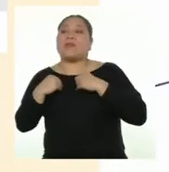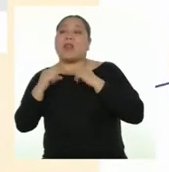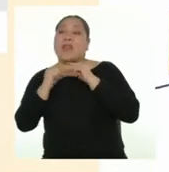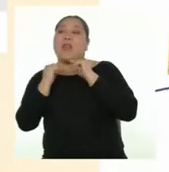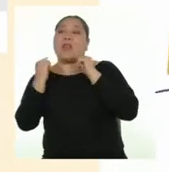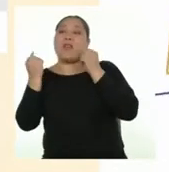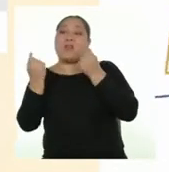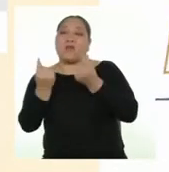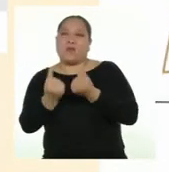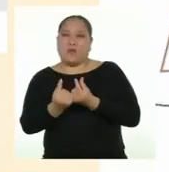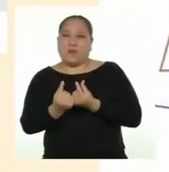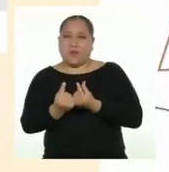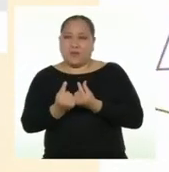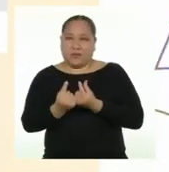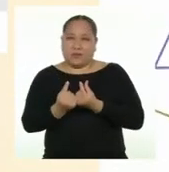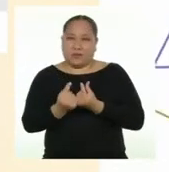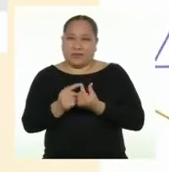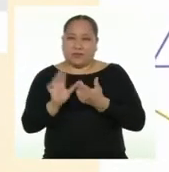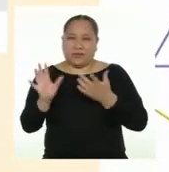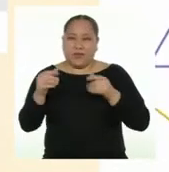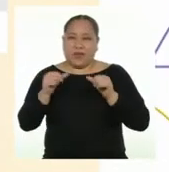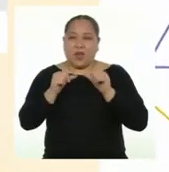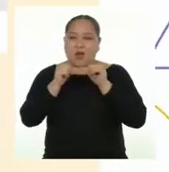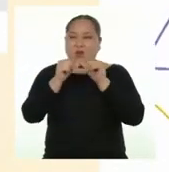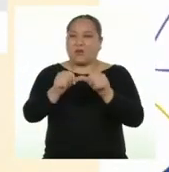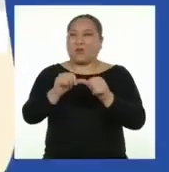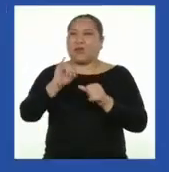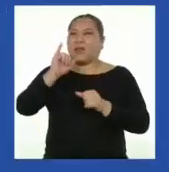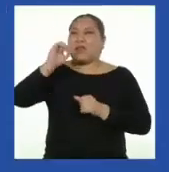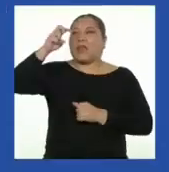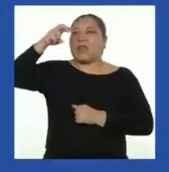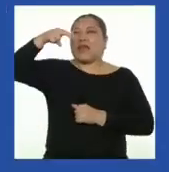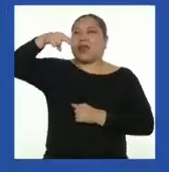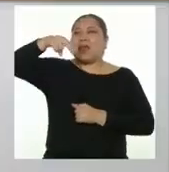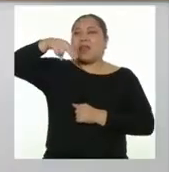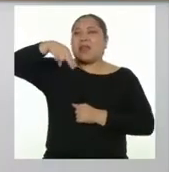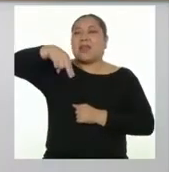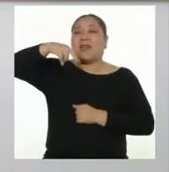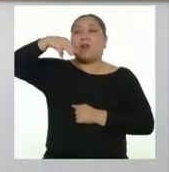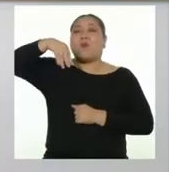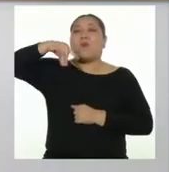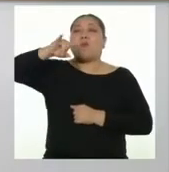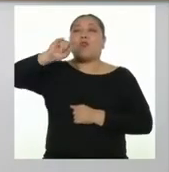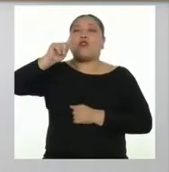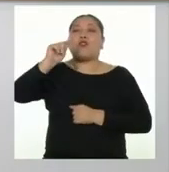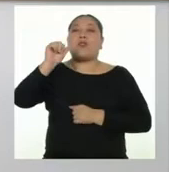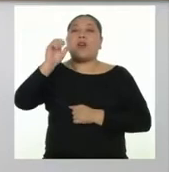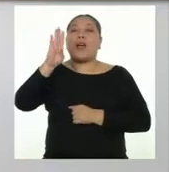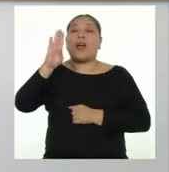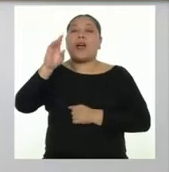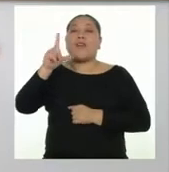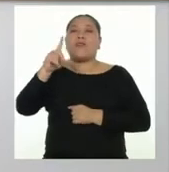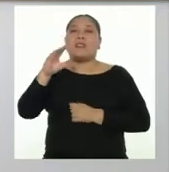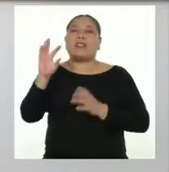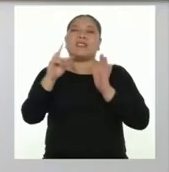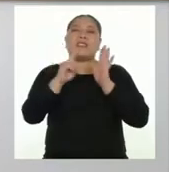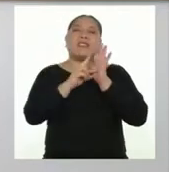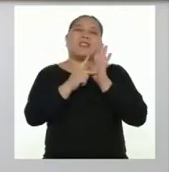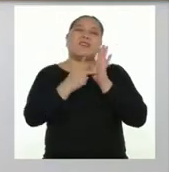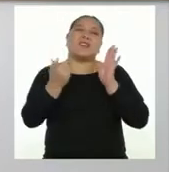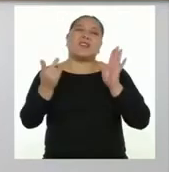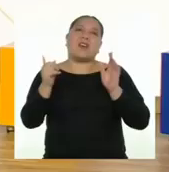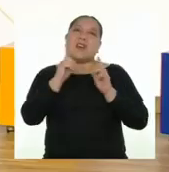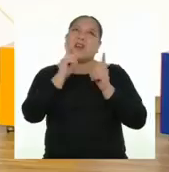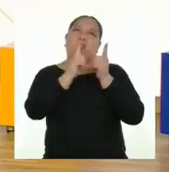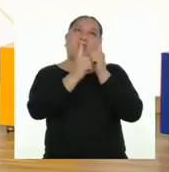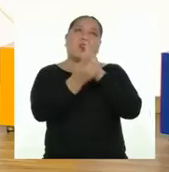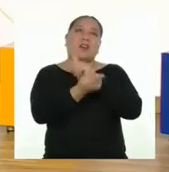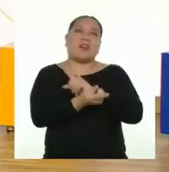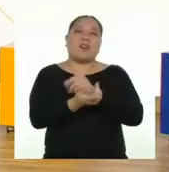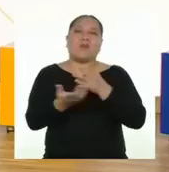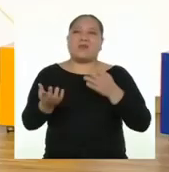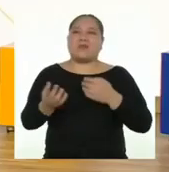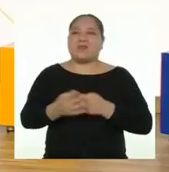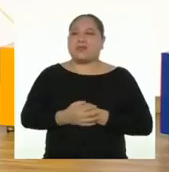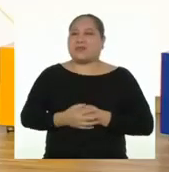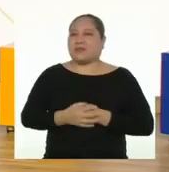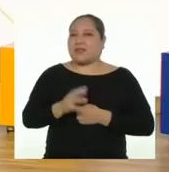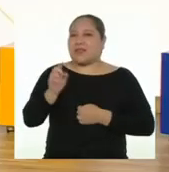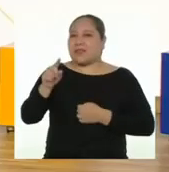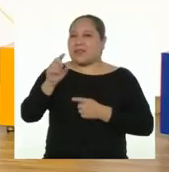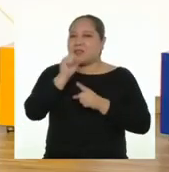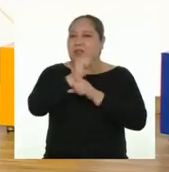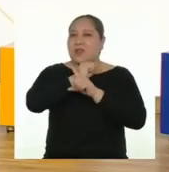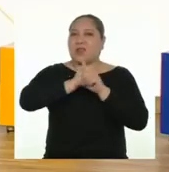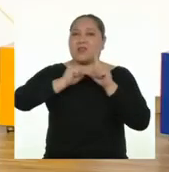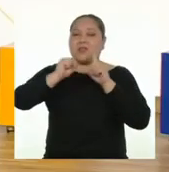carácter inmutable. ¿Qué es inmutable? Inmutable quiere decir que no cambia. Entonces,